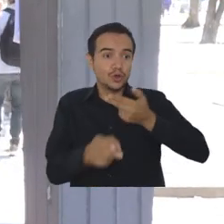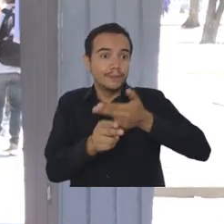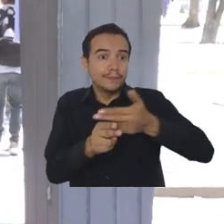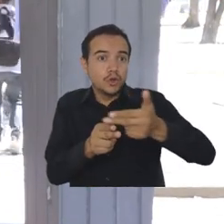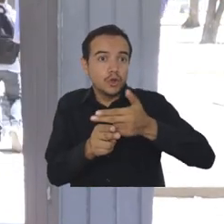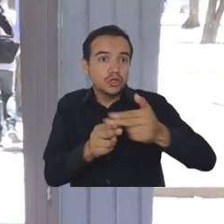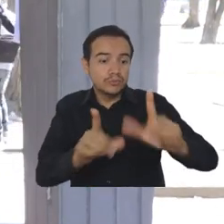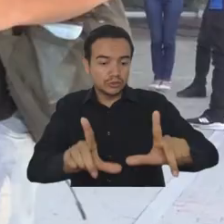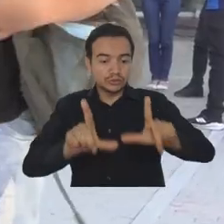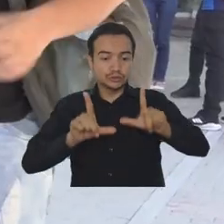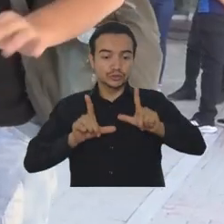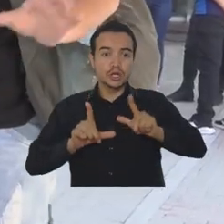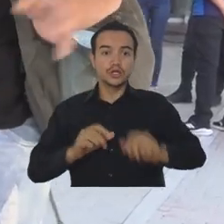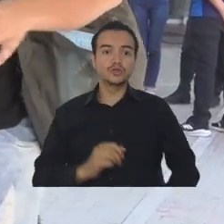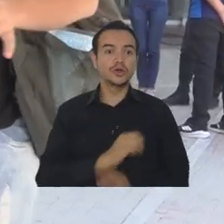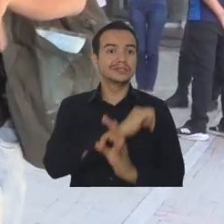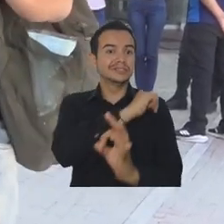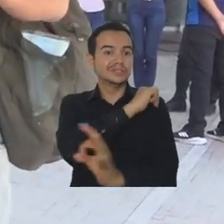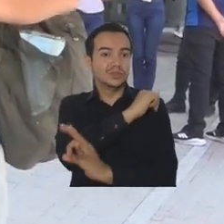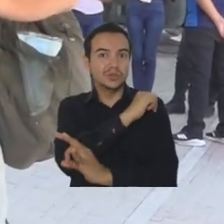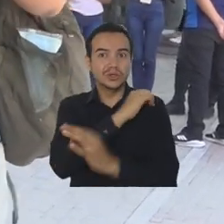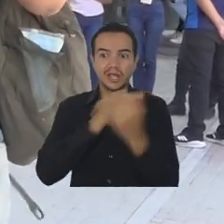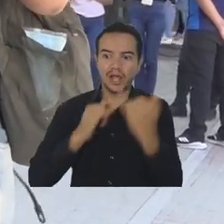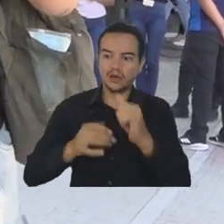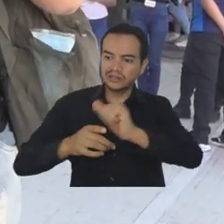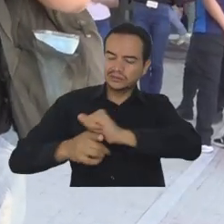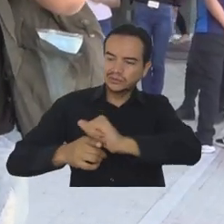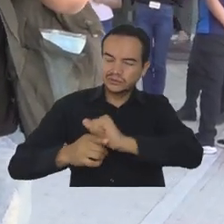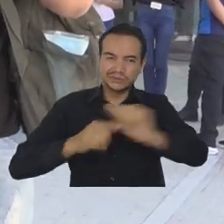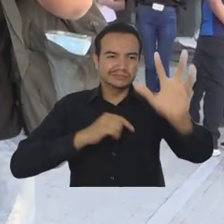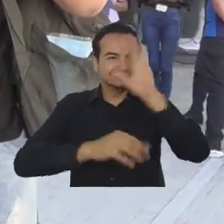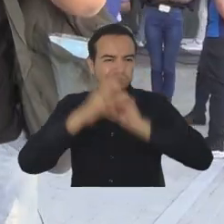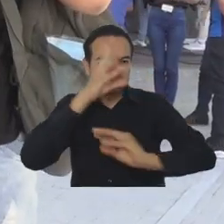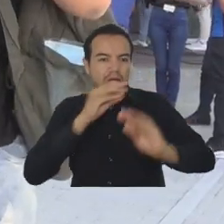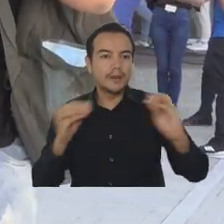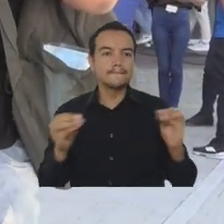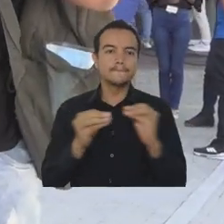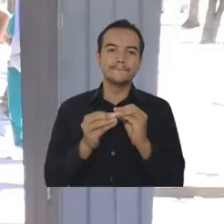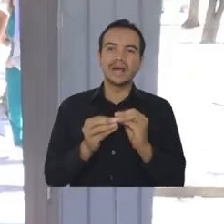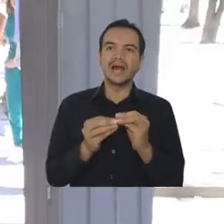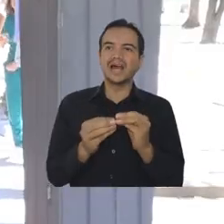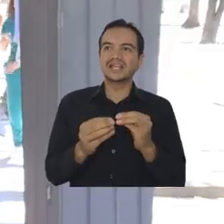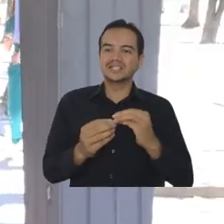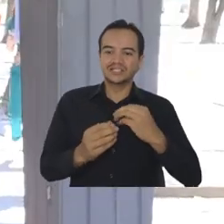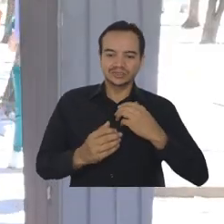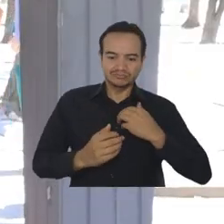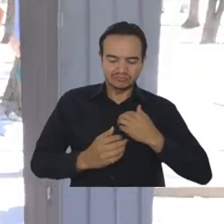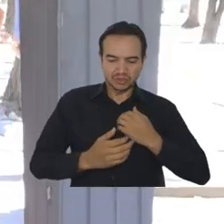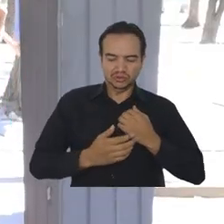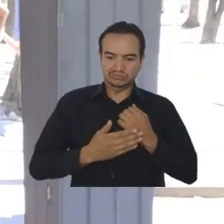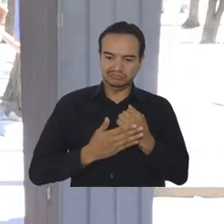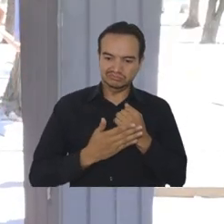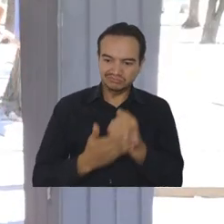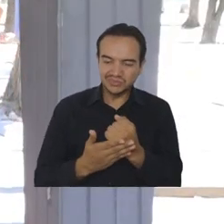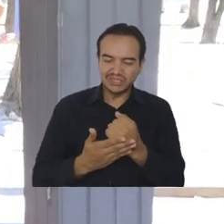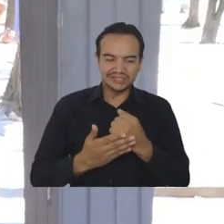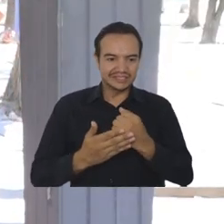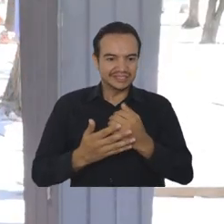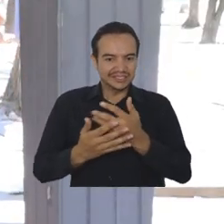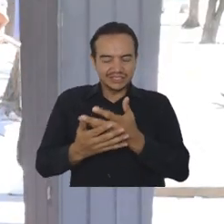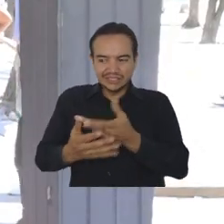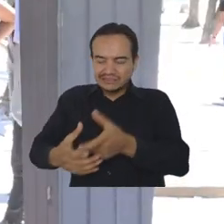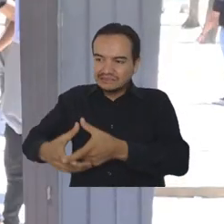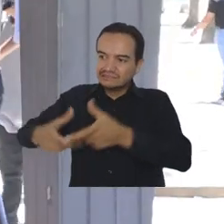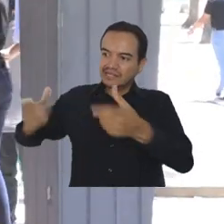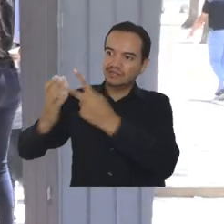como futura psicóloga, adquiriendo experiencia, herramientas, pero también me está permitiendo hacer parte de algo